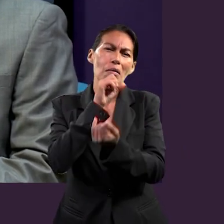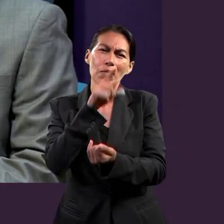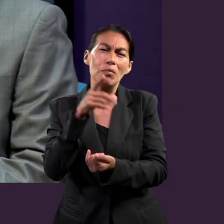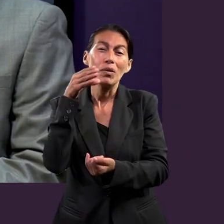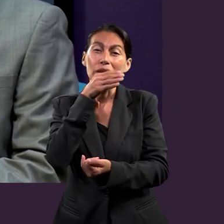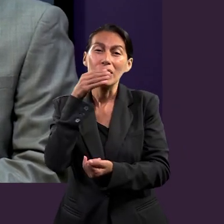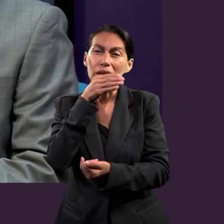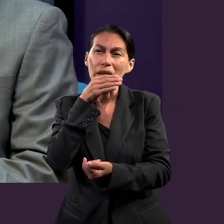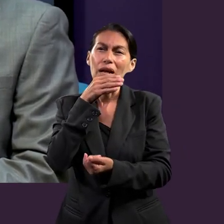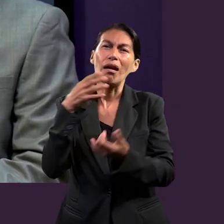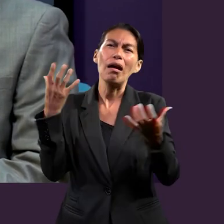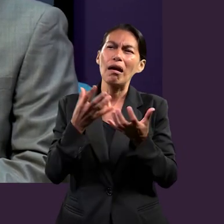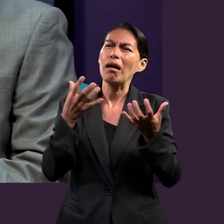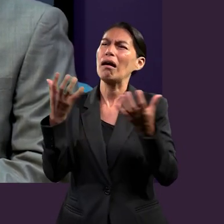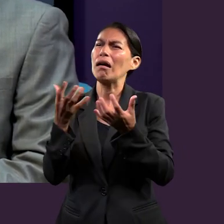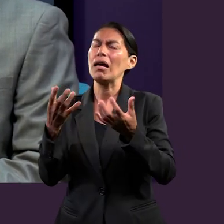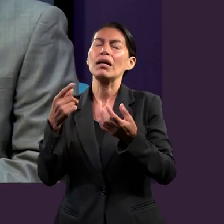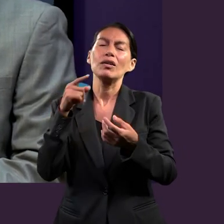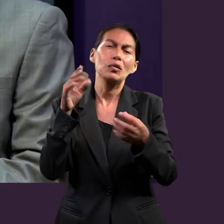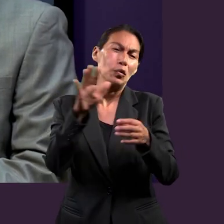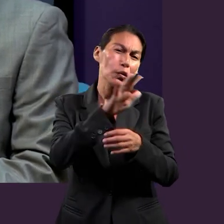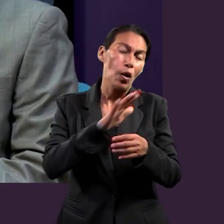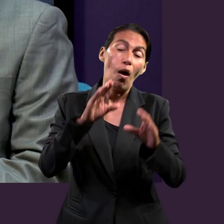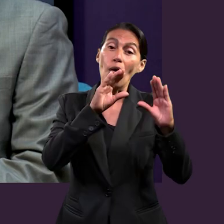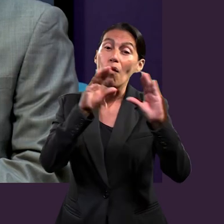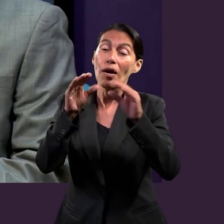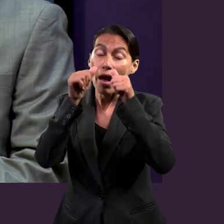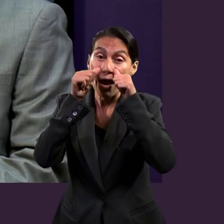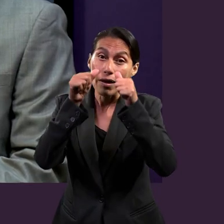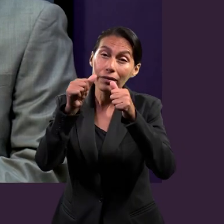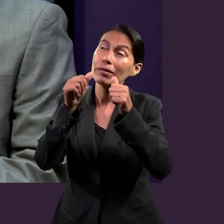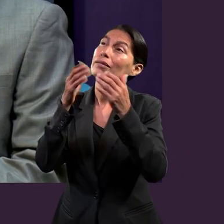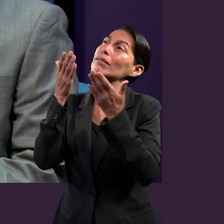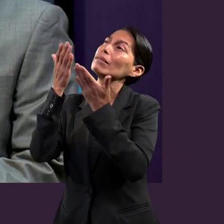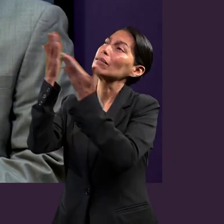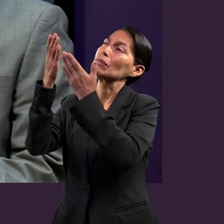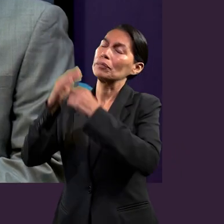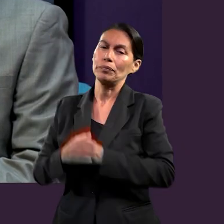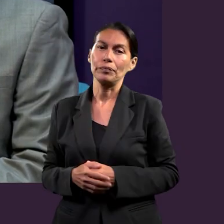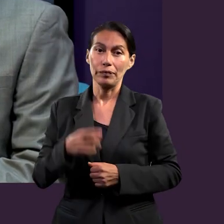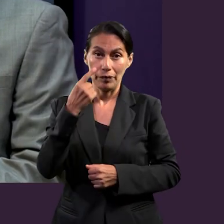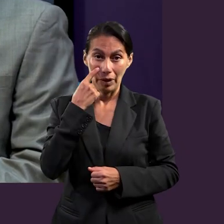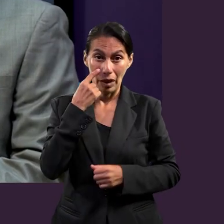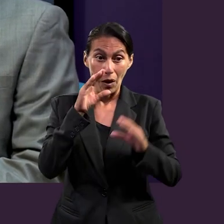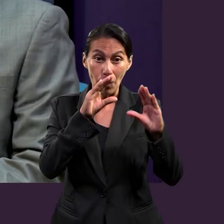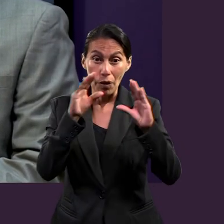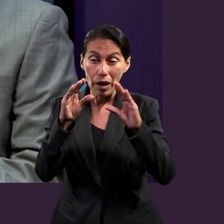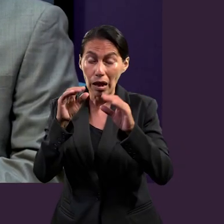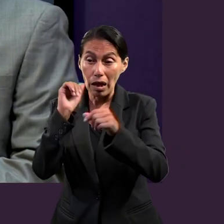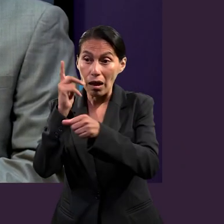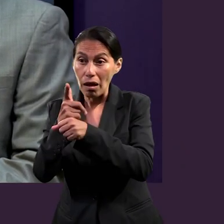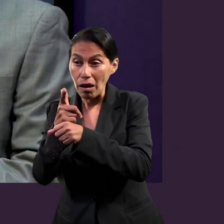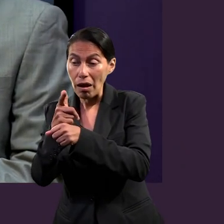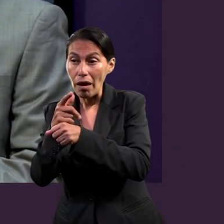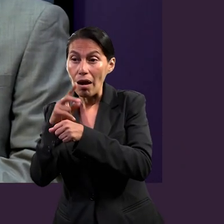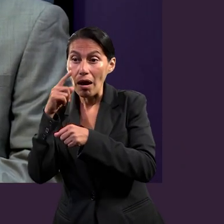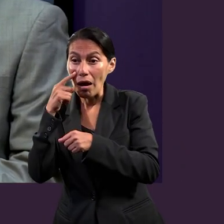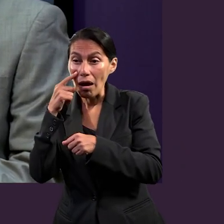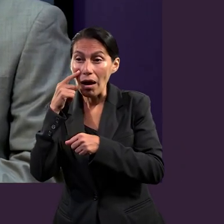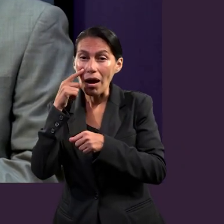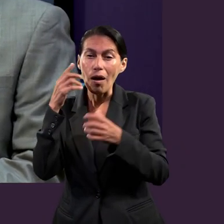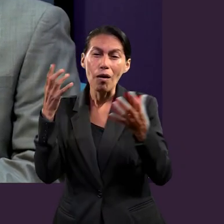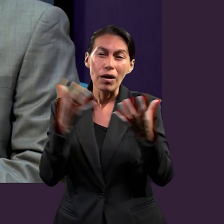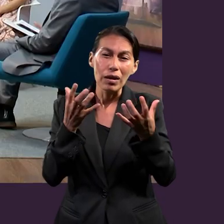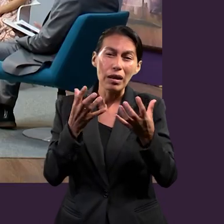andar. Nos dice también en Efesios 5.15, Mirad pues con diligencia como andéis, no como necios, sino